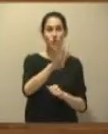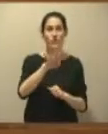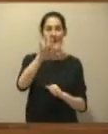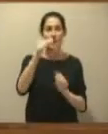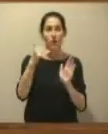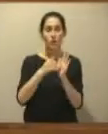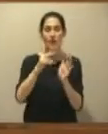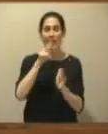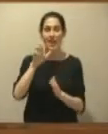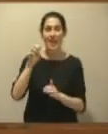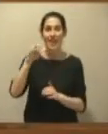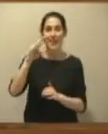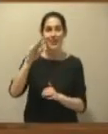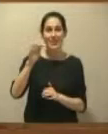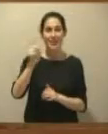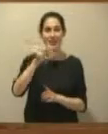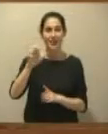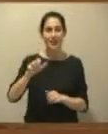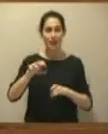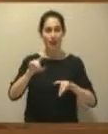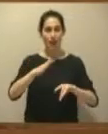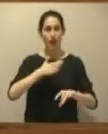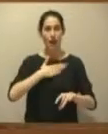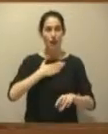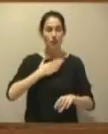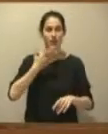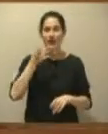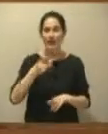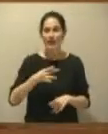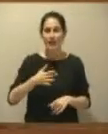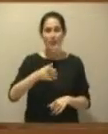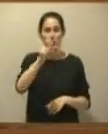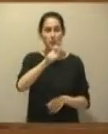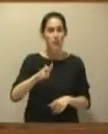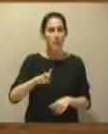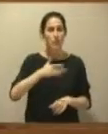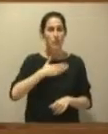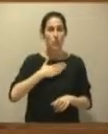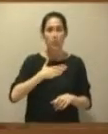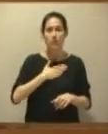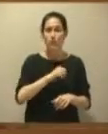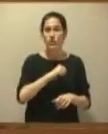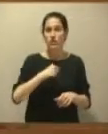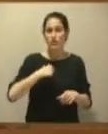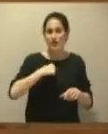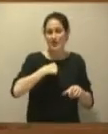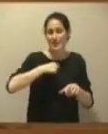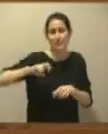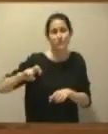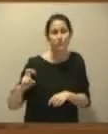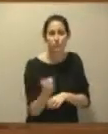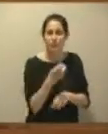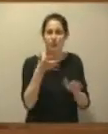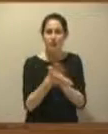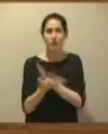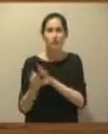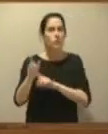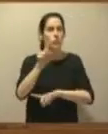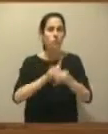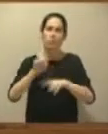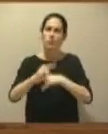hectáreas, pertenecen a una multitud de propietarios individuales, lo que se traduce en un doble problema.